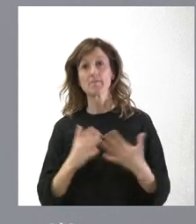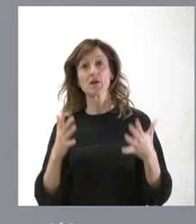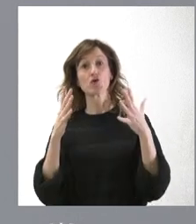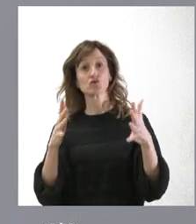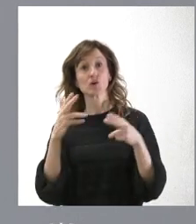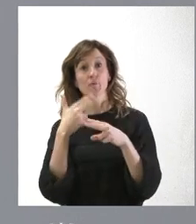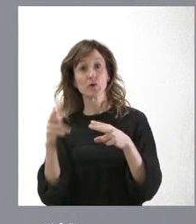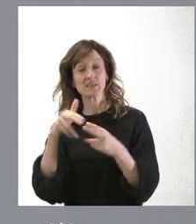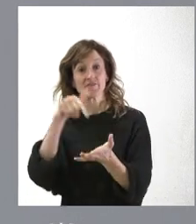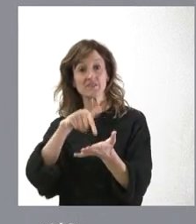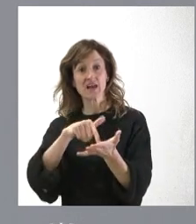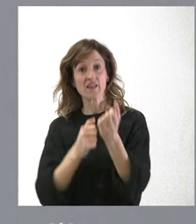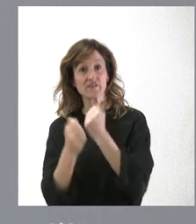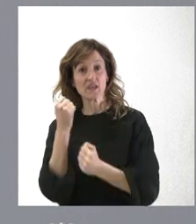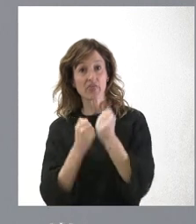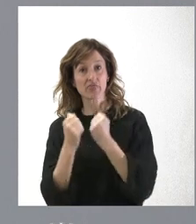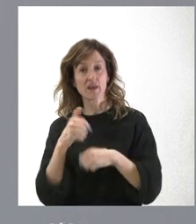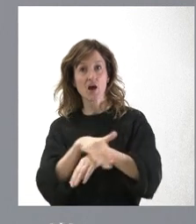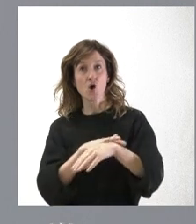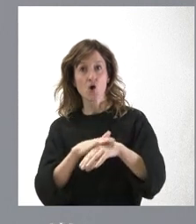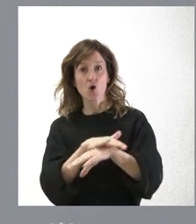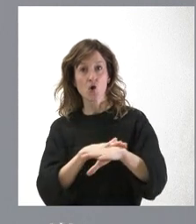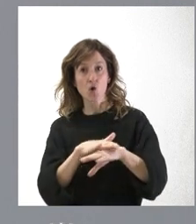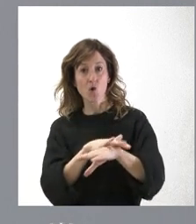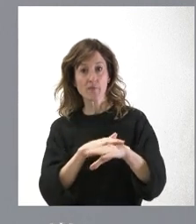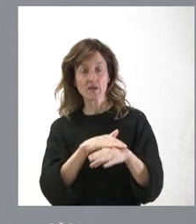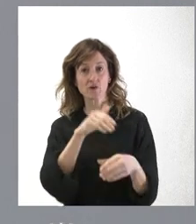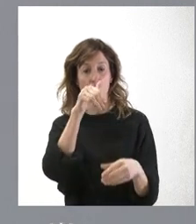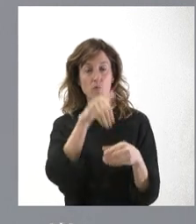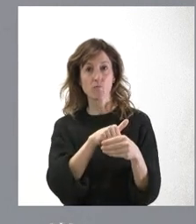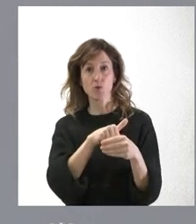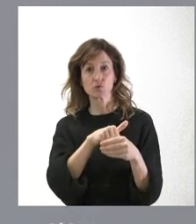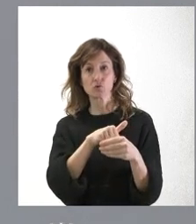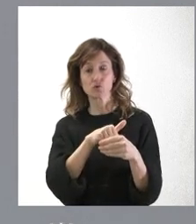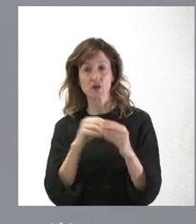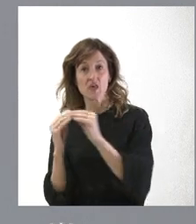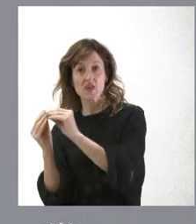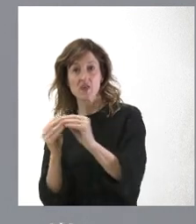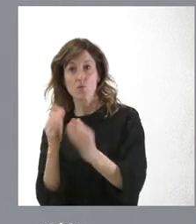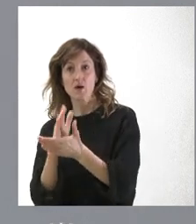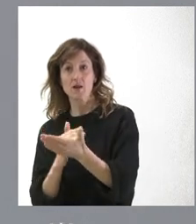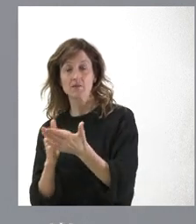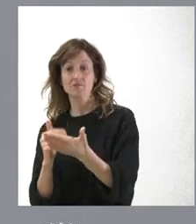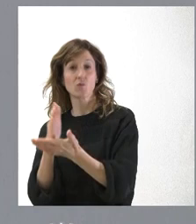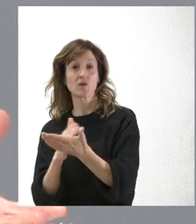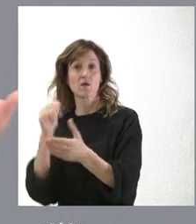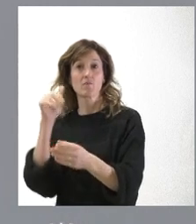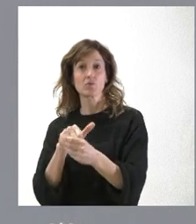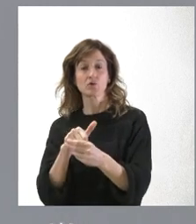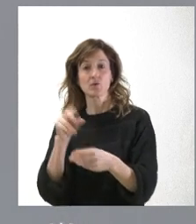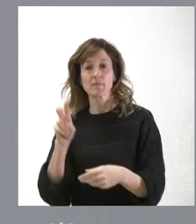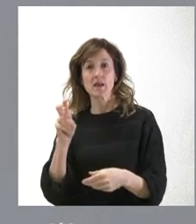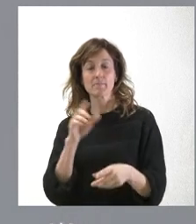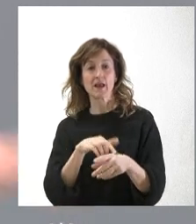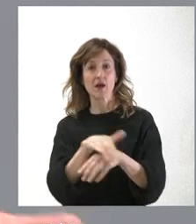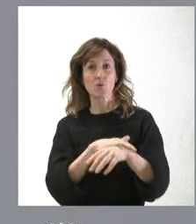Política Fiscal y Financiera, el Gobierno tiene tantos votos como todas las comunidades autónomas juntas y el voto de una comunidad autónoma vale para que gane la posición